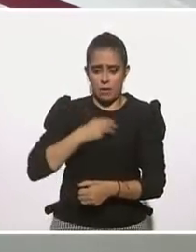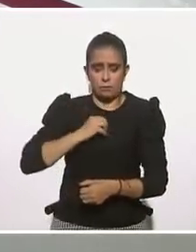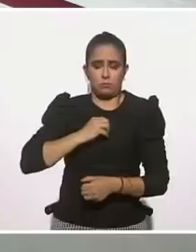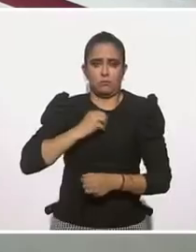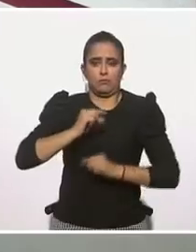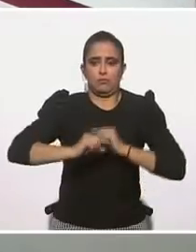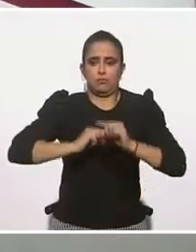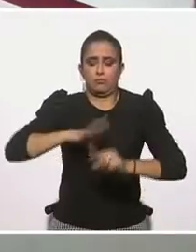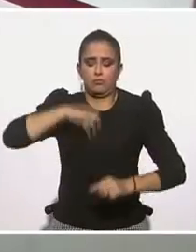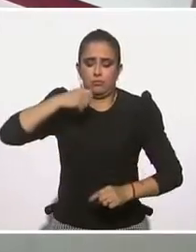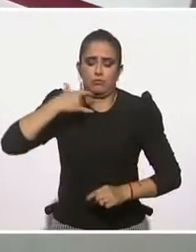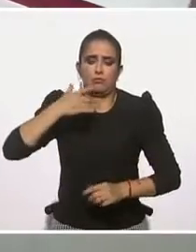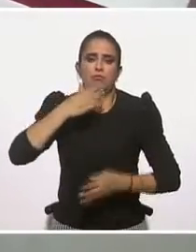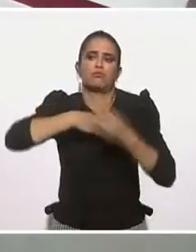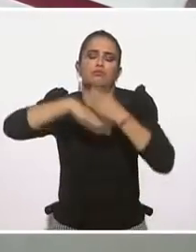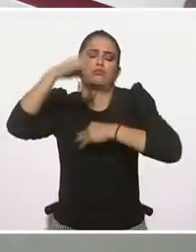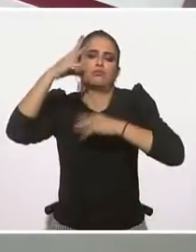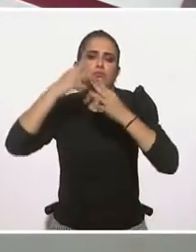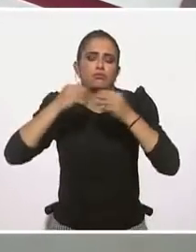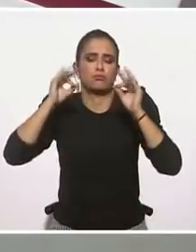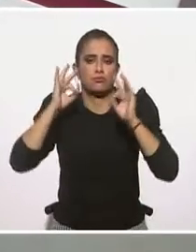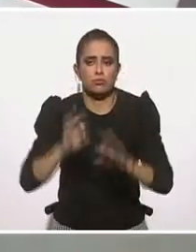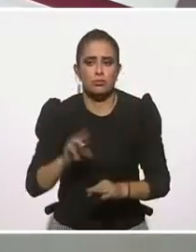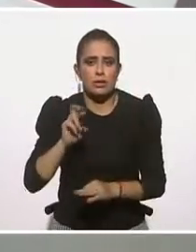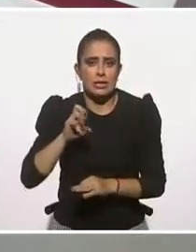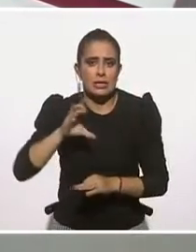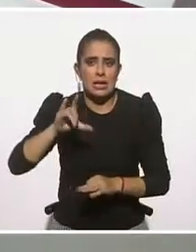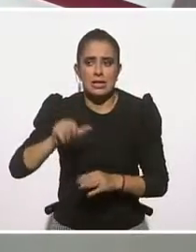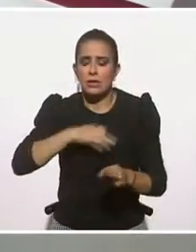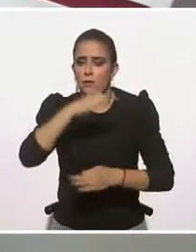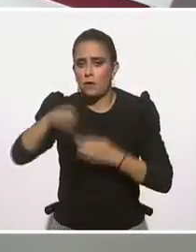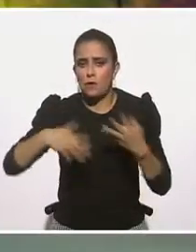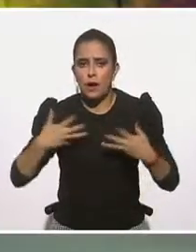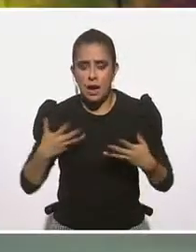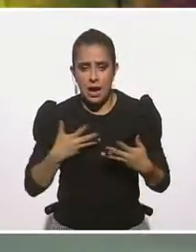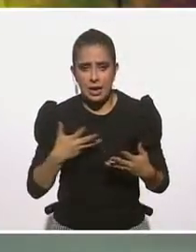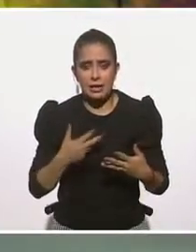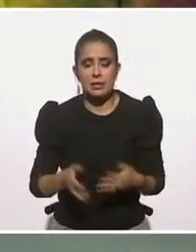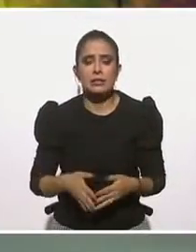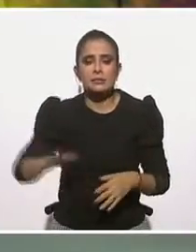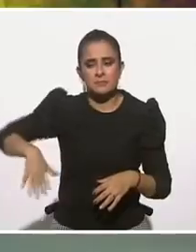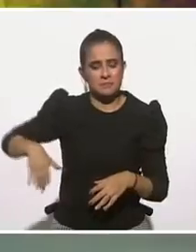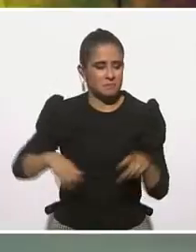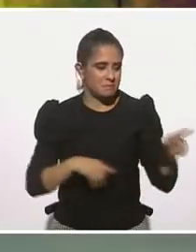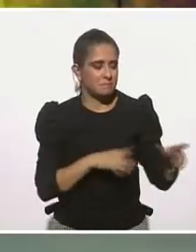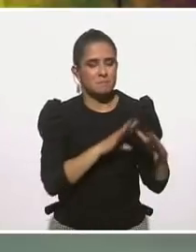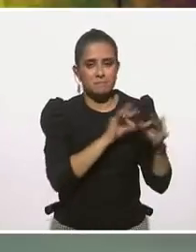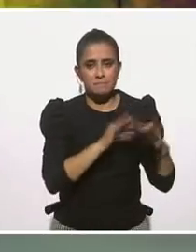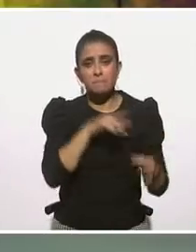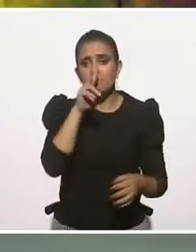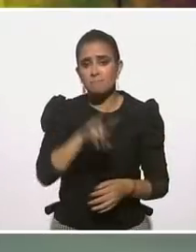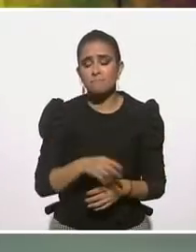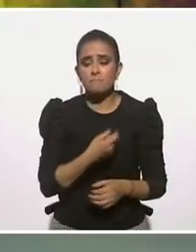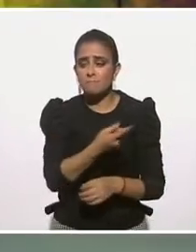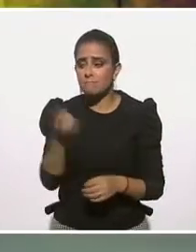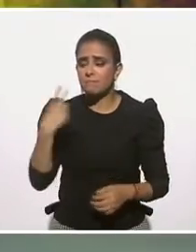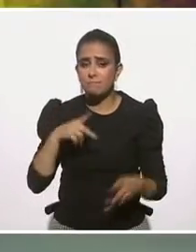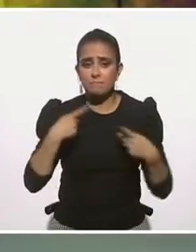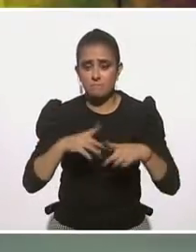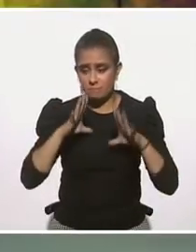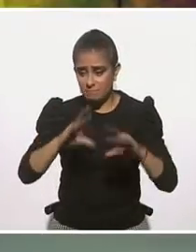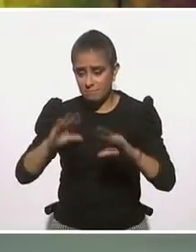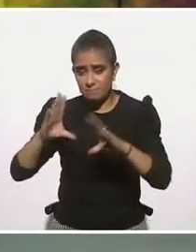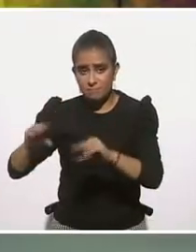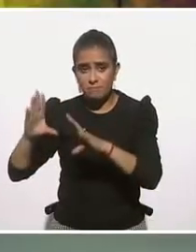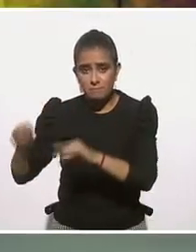también hace un momento, nadie nos enseñaba a ser resilientes, hablábamos de educación hace un momento con el doctor, nadie nos enseña a ser resilientes,